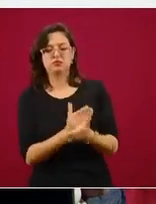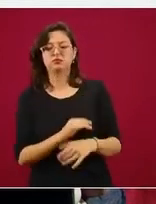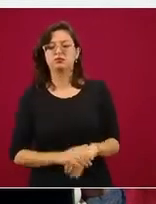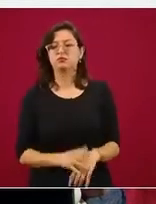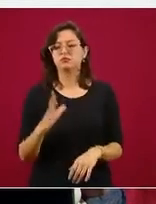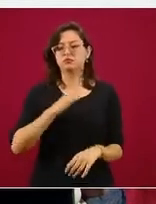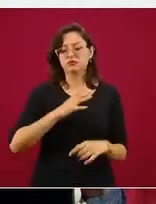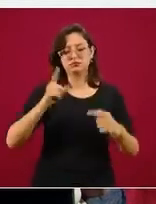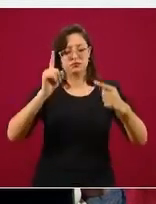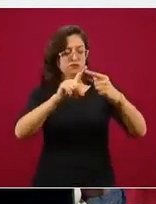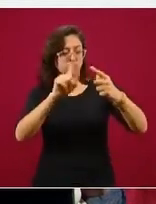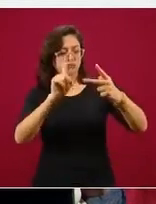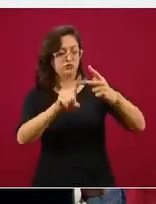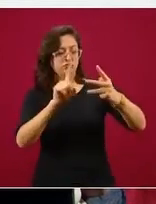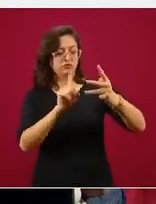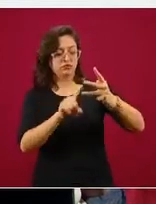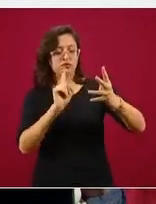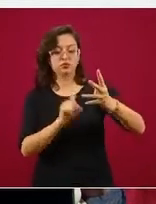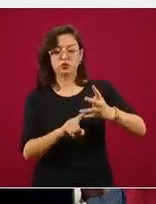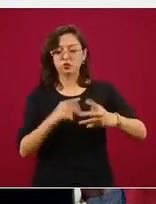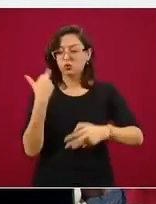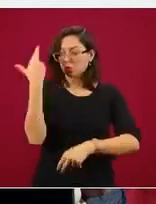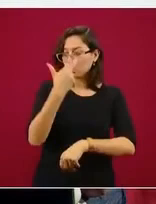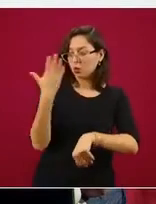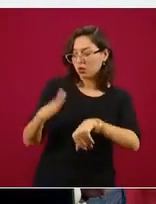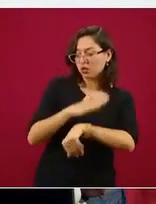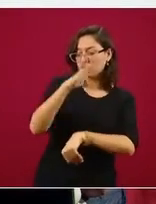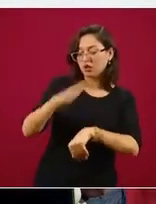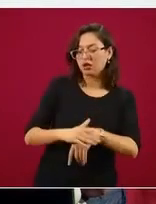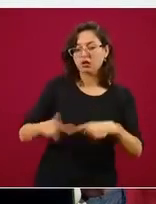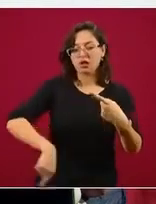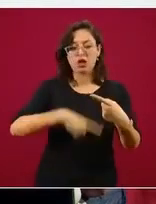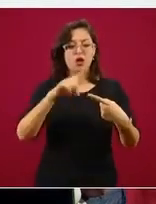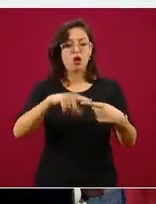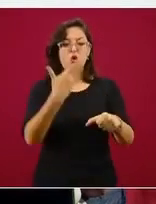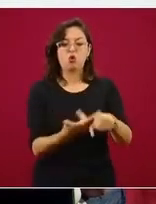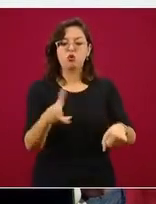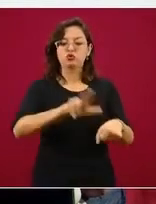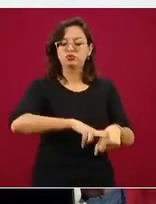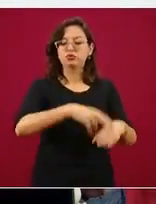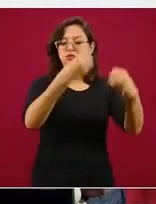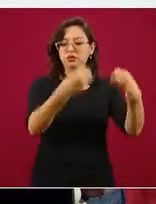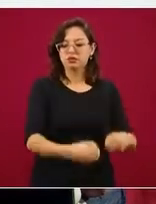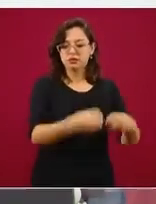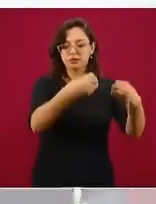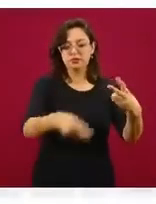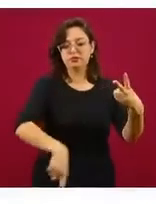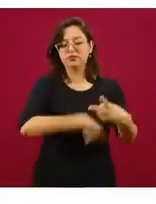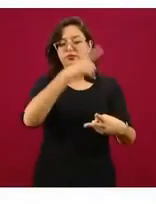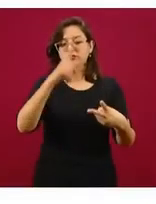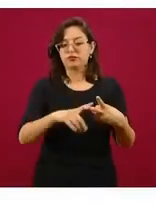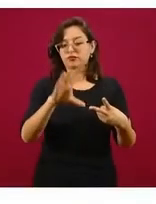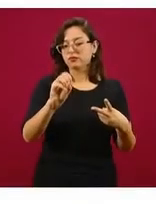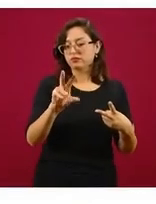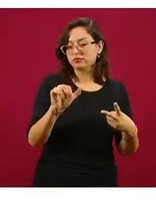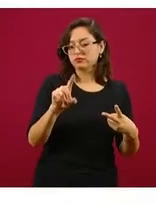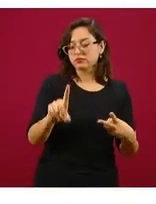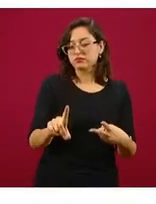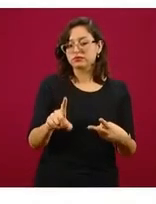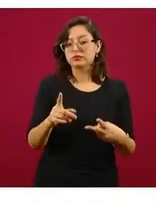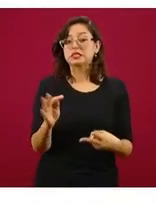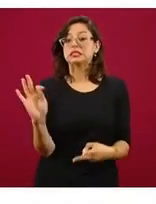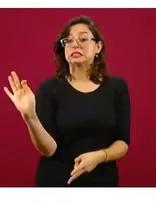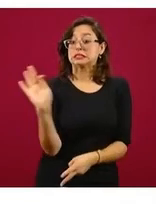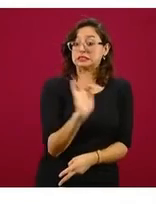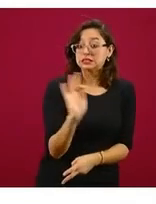indicadores. Uno es ocupación hospitalaria, otro es la tendencia del síndrome COVID, que son los casos